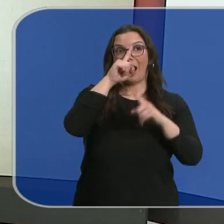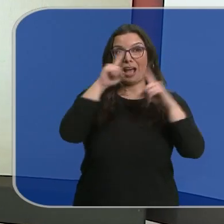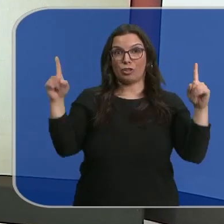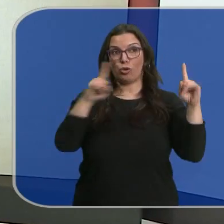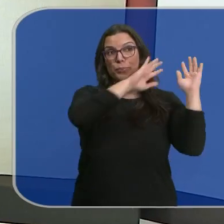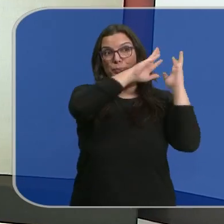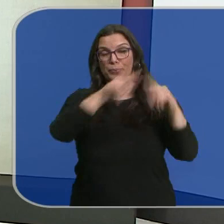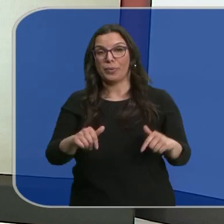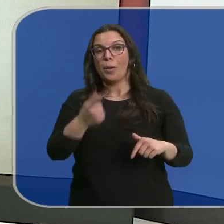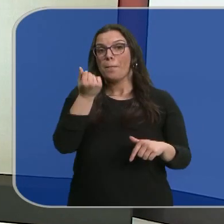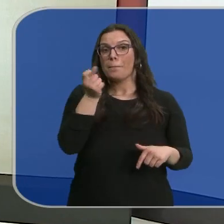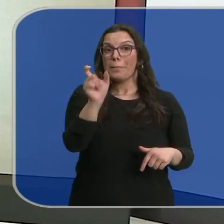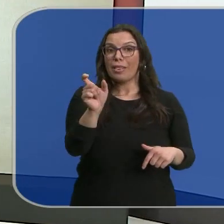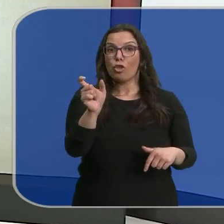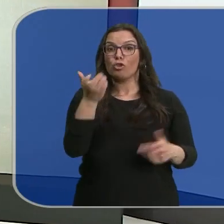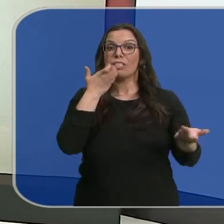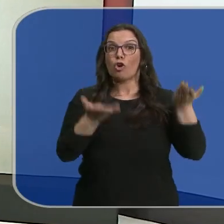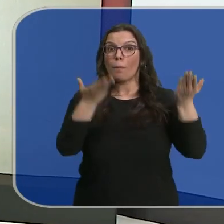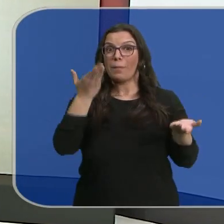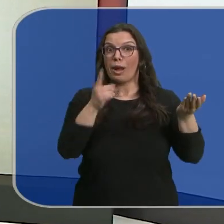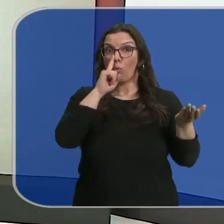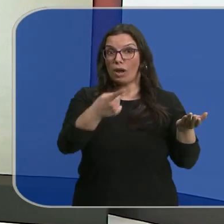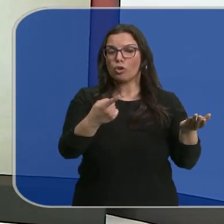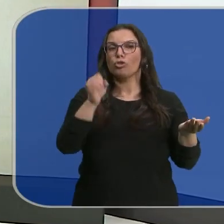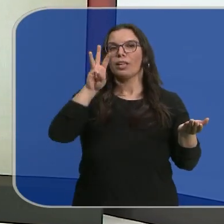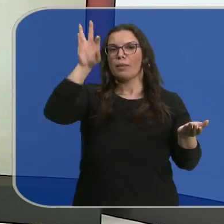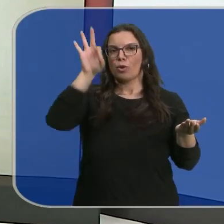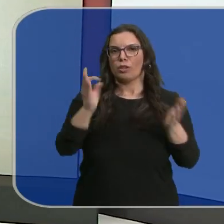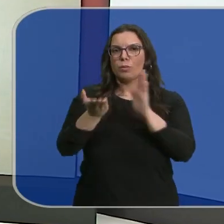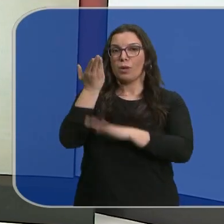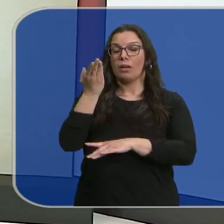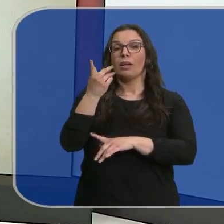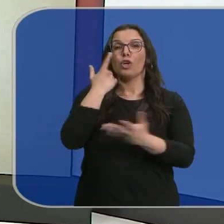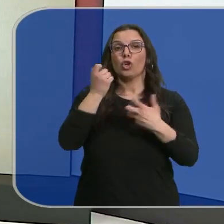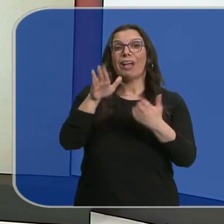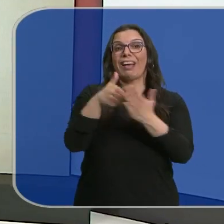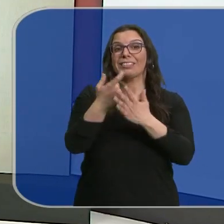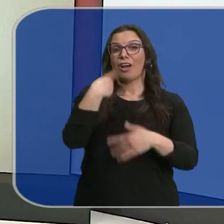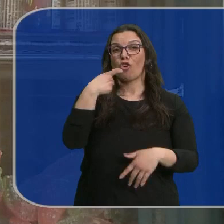año, los precios están un 13% más caros y eso se nota hasta en el precio de las golosinas.